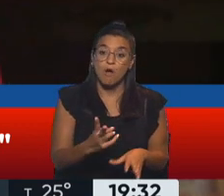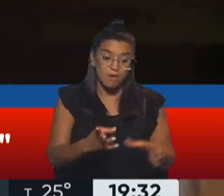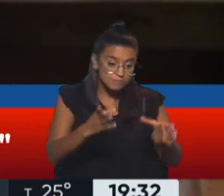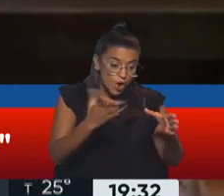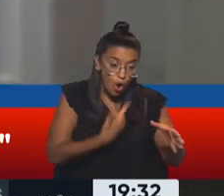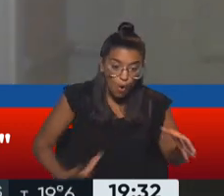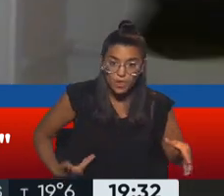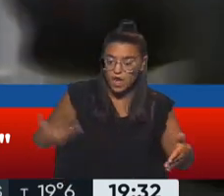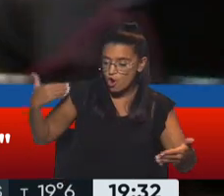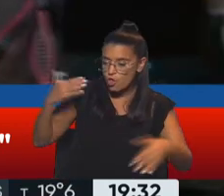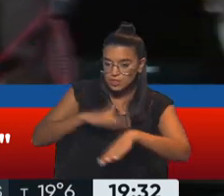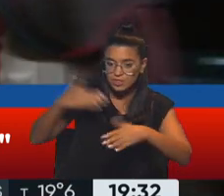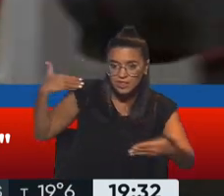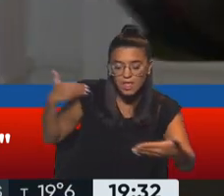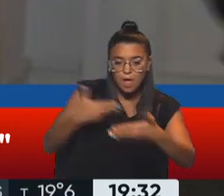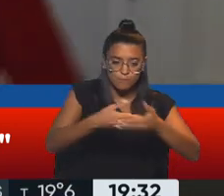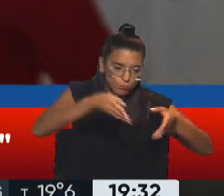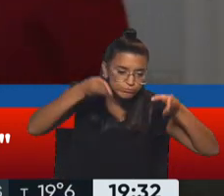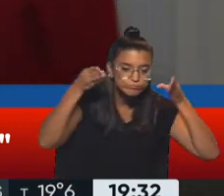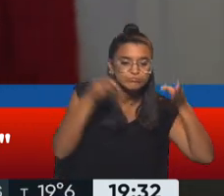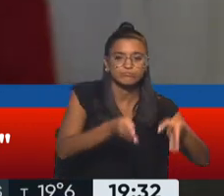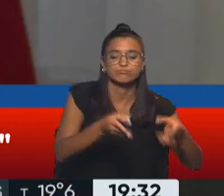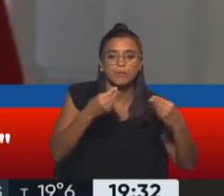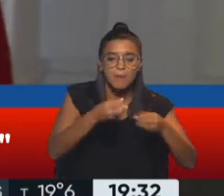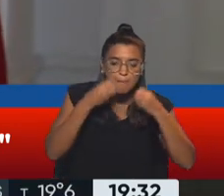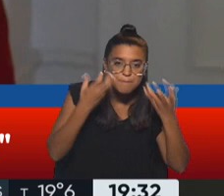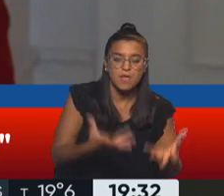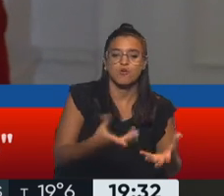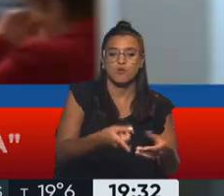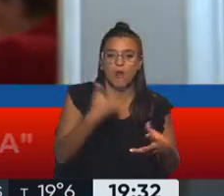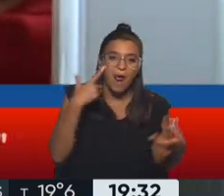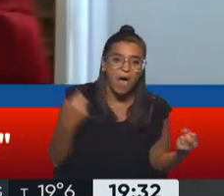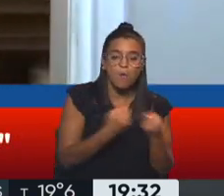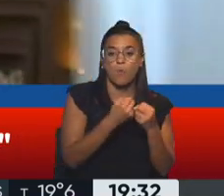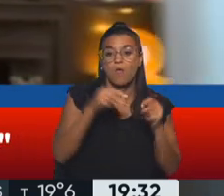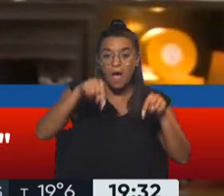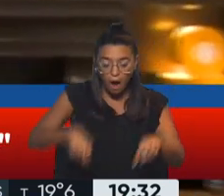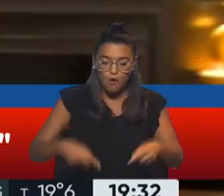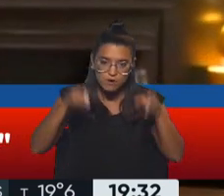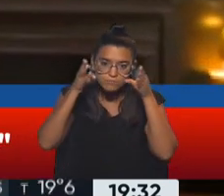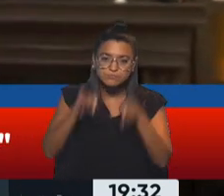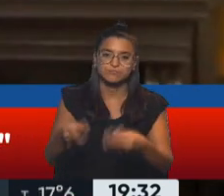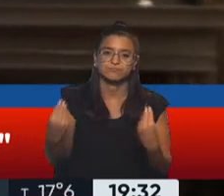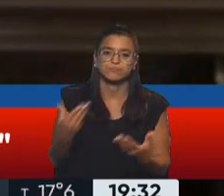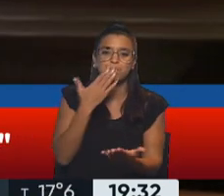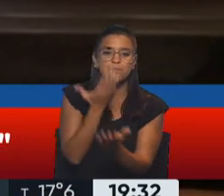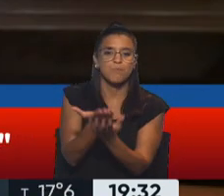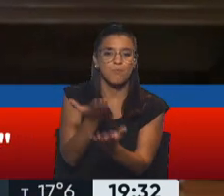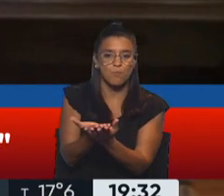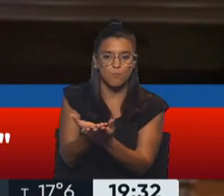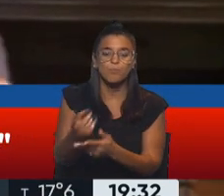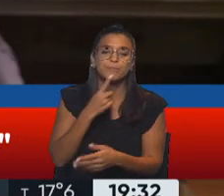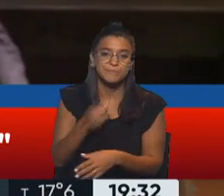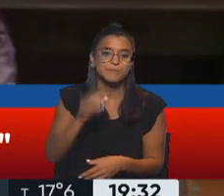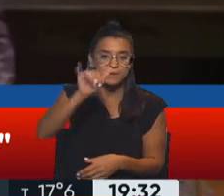en todo este tiempo estuvo puesta, que puede llegar al mejor acuerdo posible, ahora se vuelque a iniciativas que van a